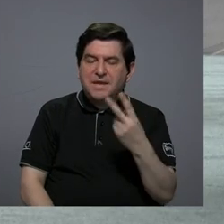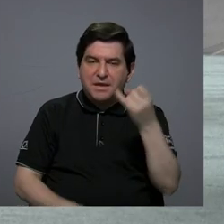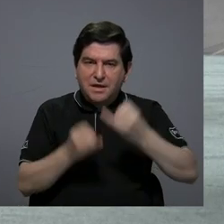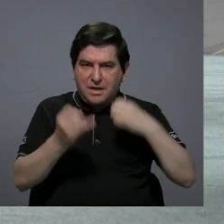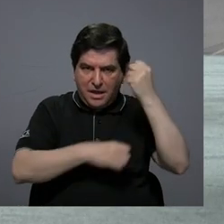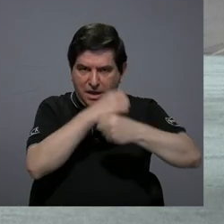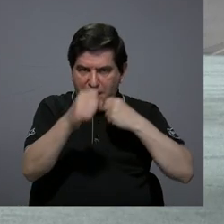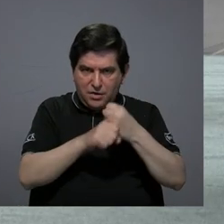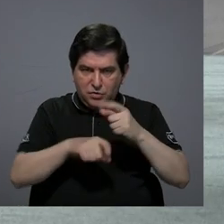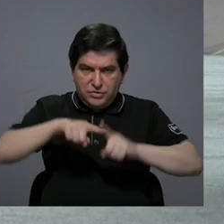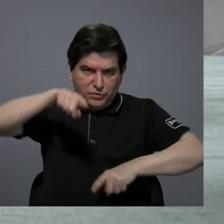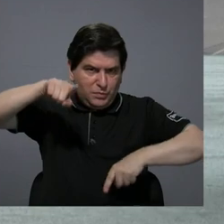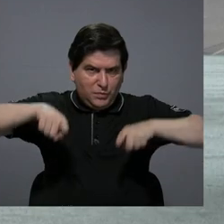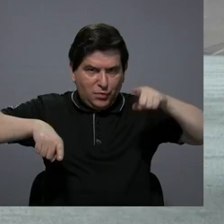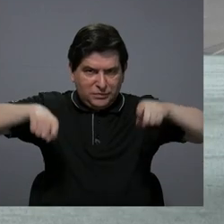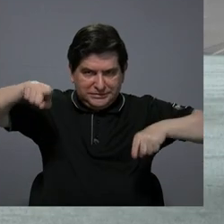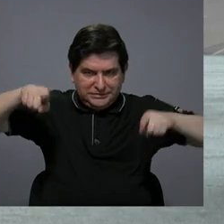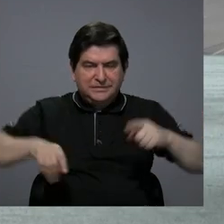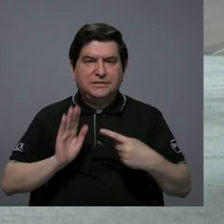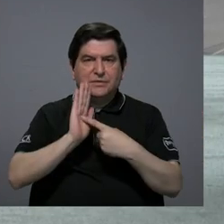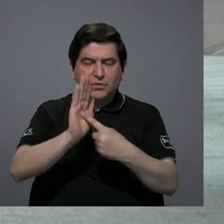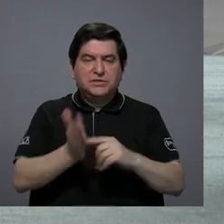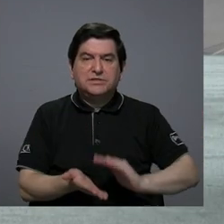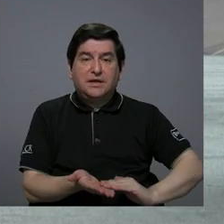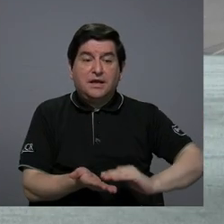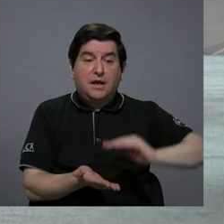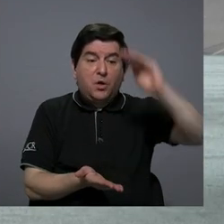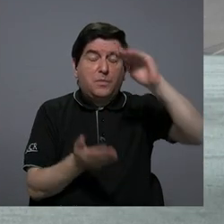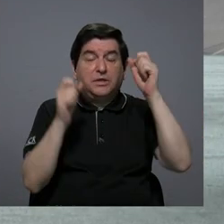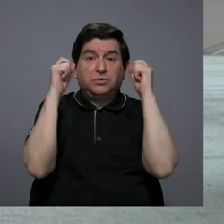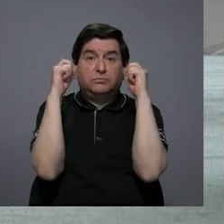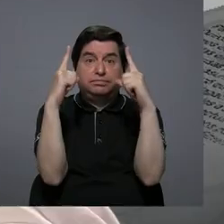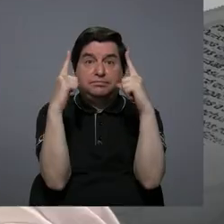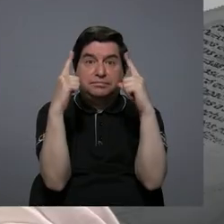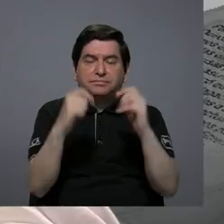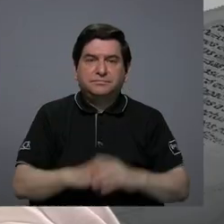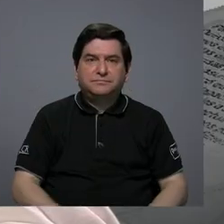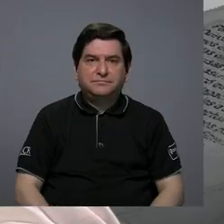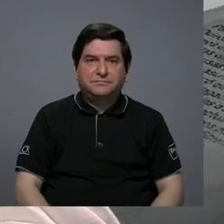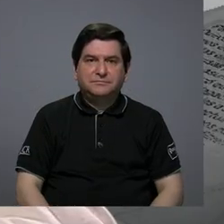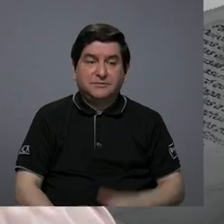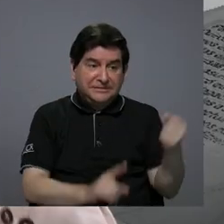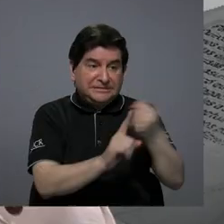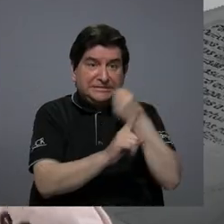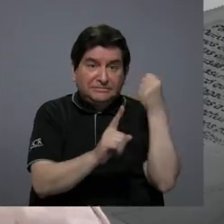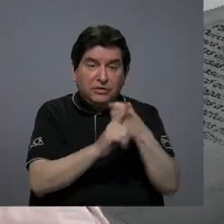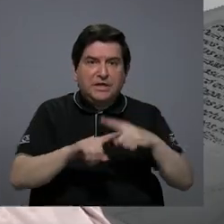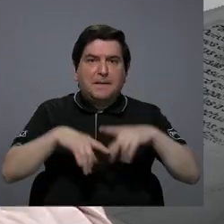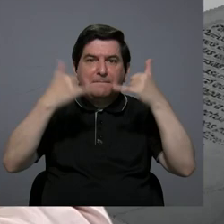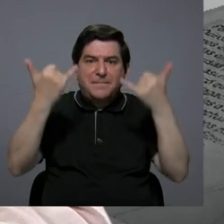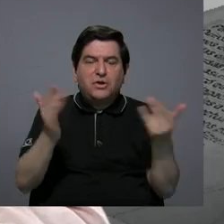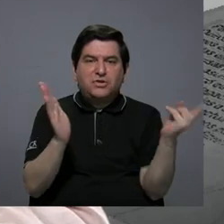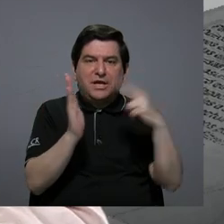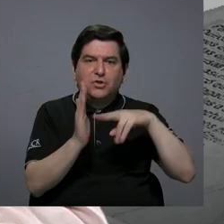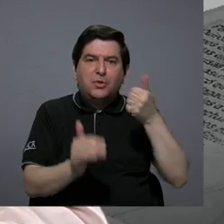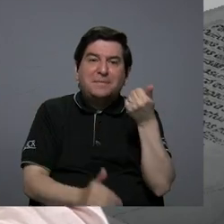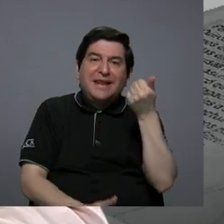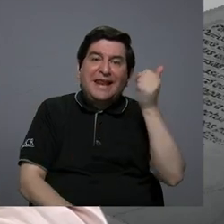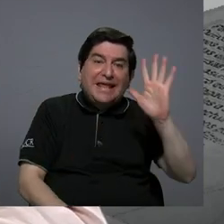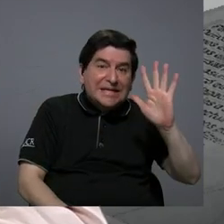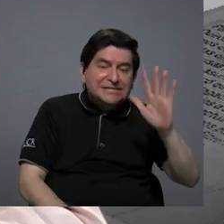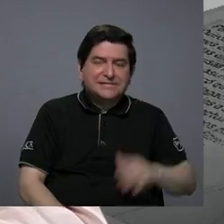último año las estadísticas muestran un incremento impresionante de la violencia pero ya desde el 2015